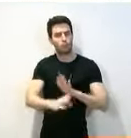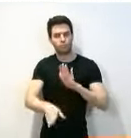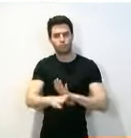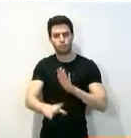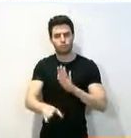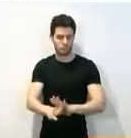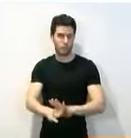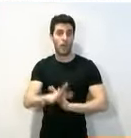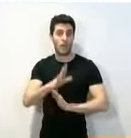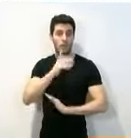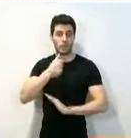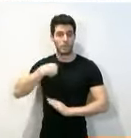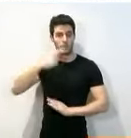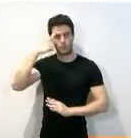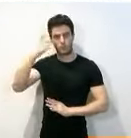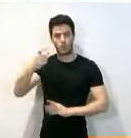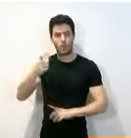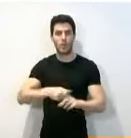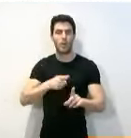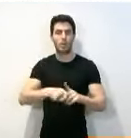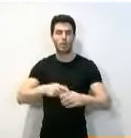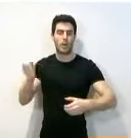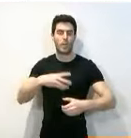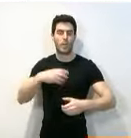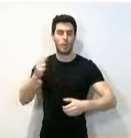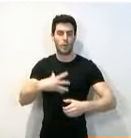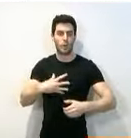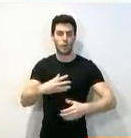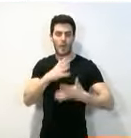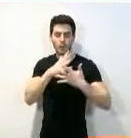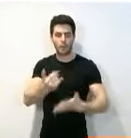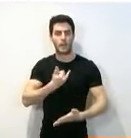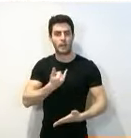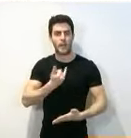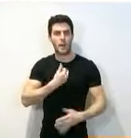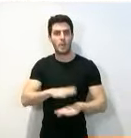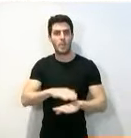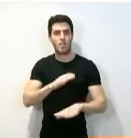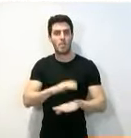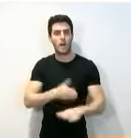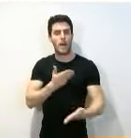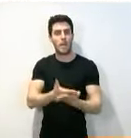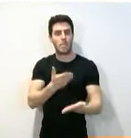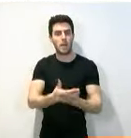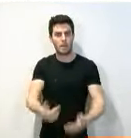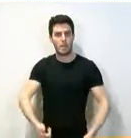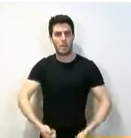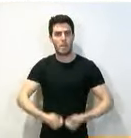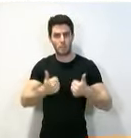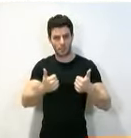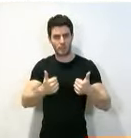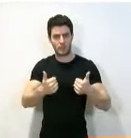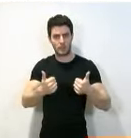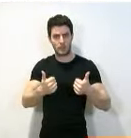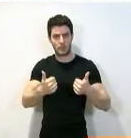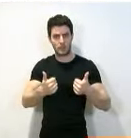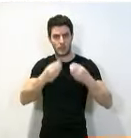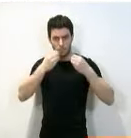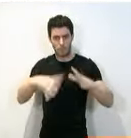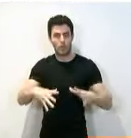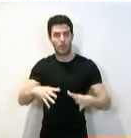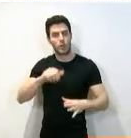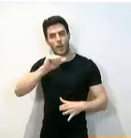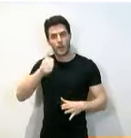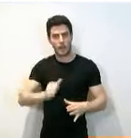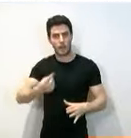eso, yo creo que utilizar los fondos históricos para reivindicar aún más la historia de Nájera, que